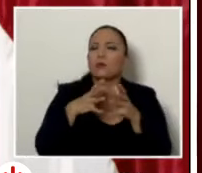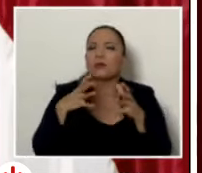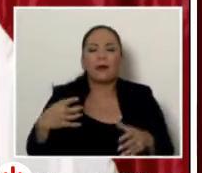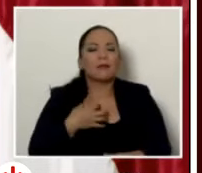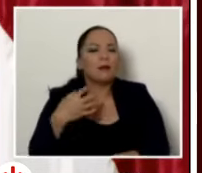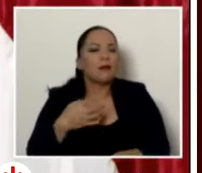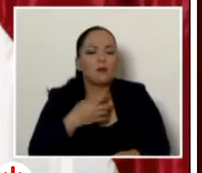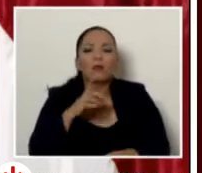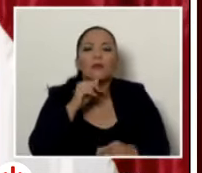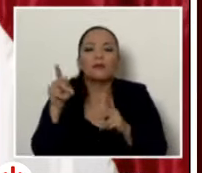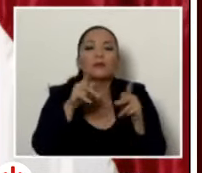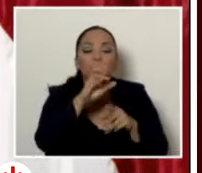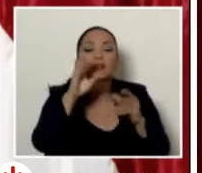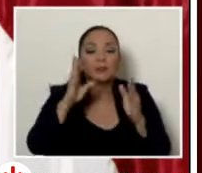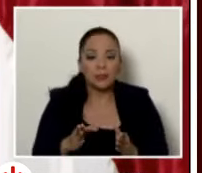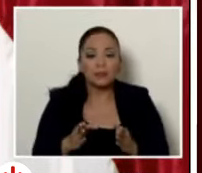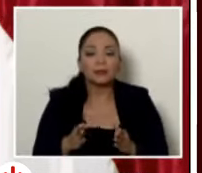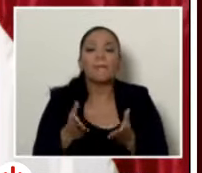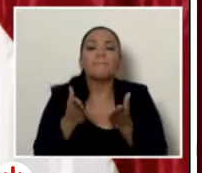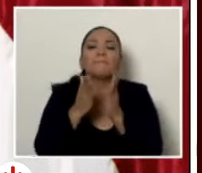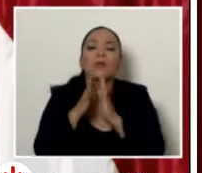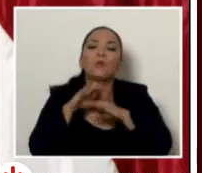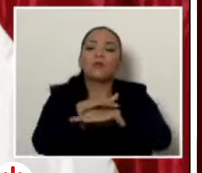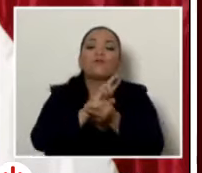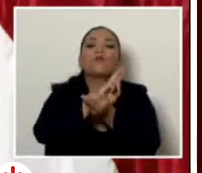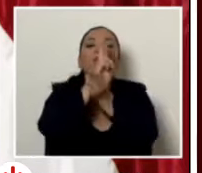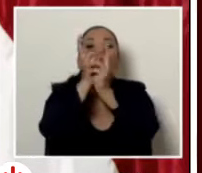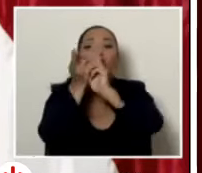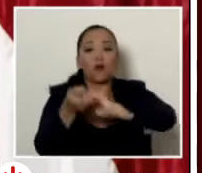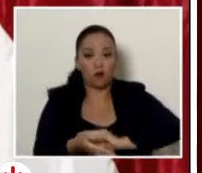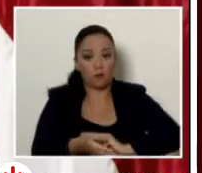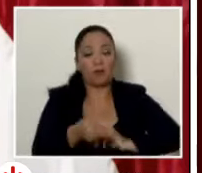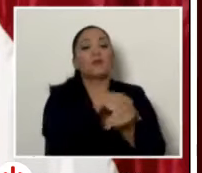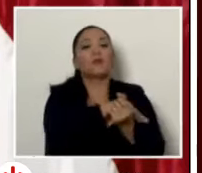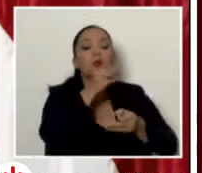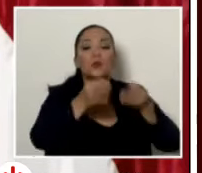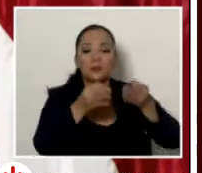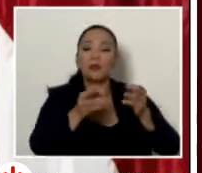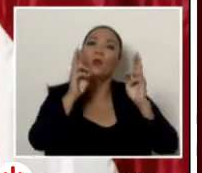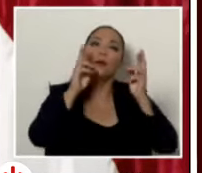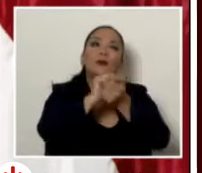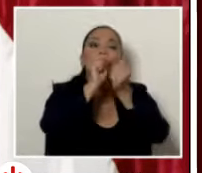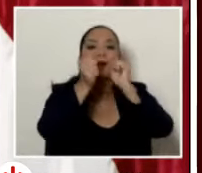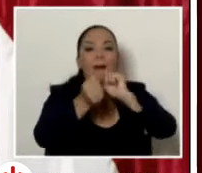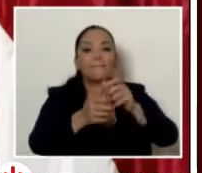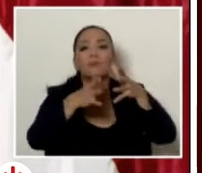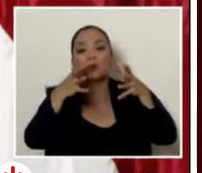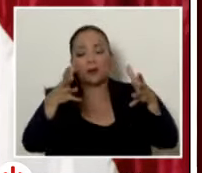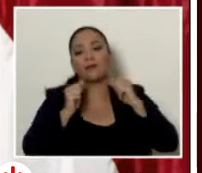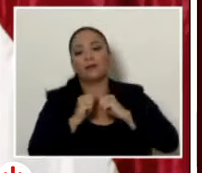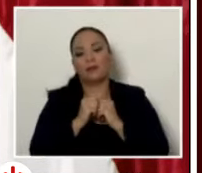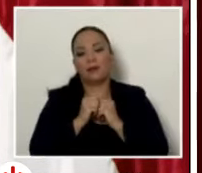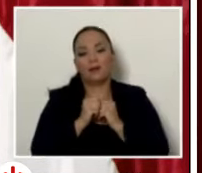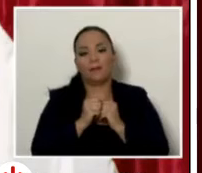costarricense pidiendo una reforma del sistema del poder judicial y de la administración de la justicia en Costa Rica que no es